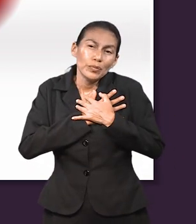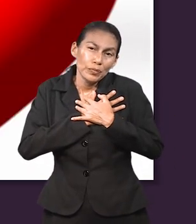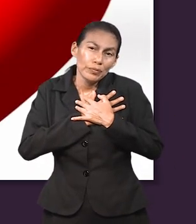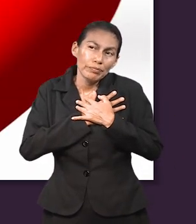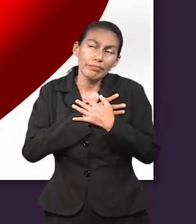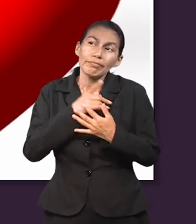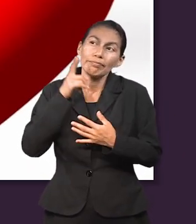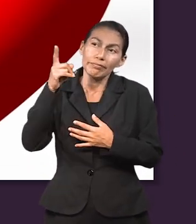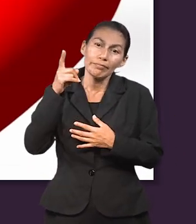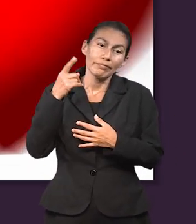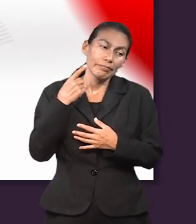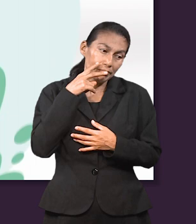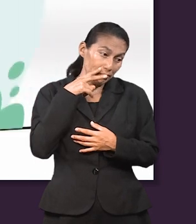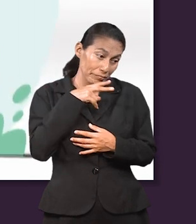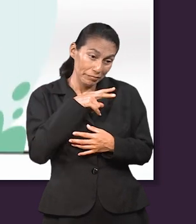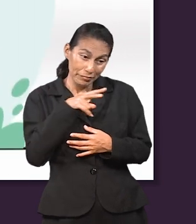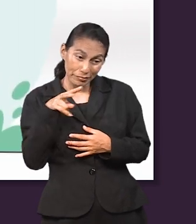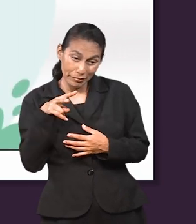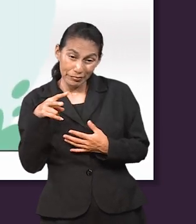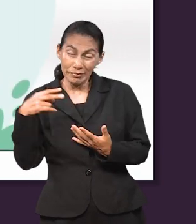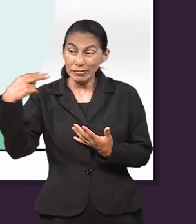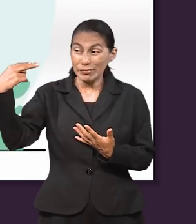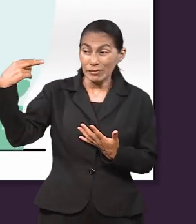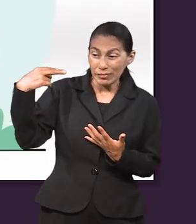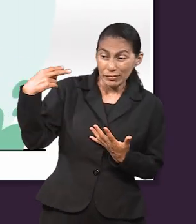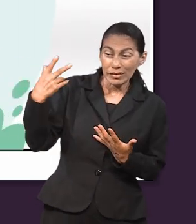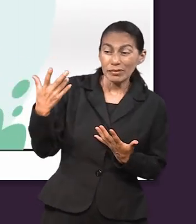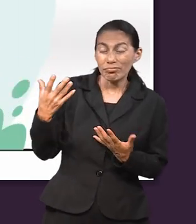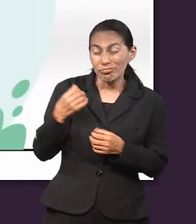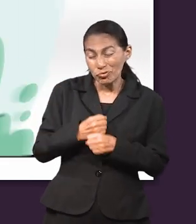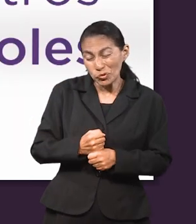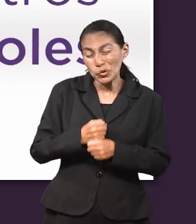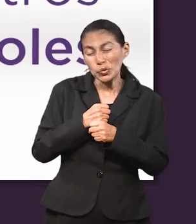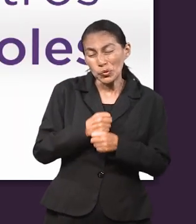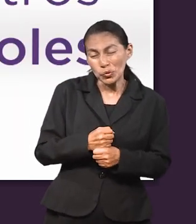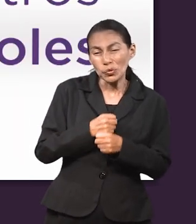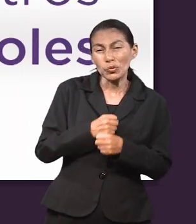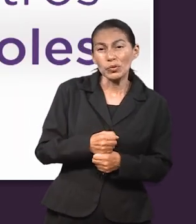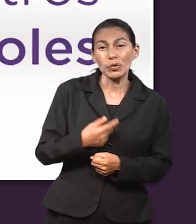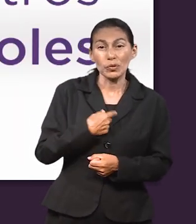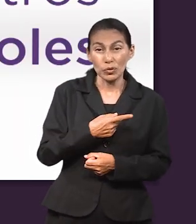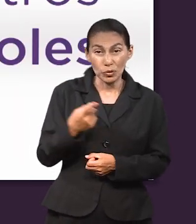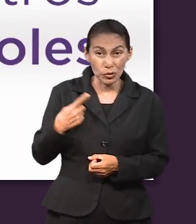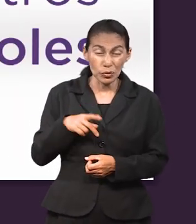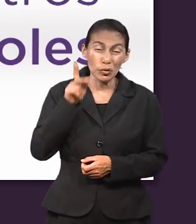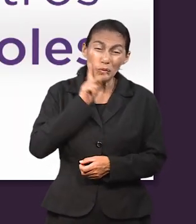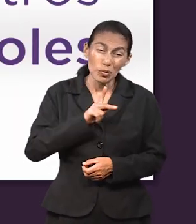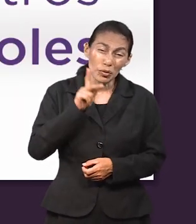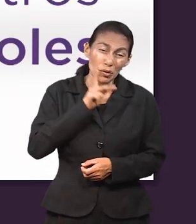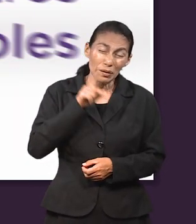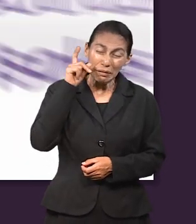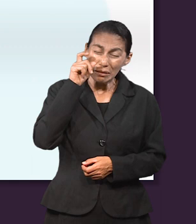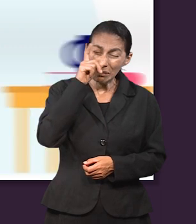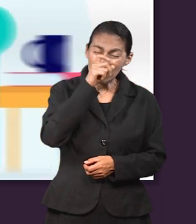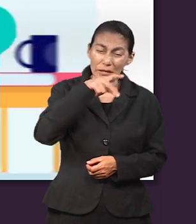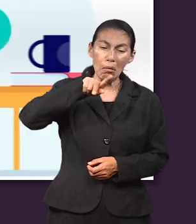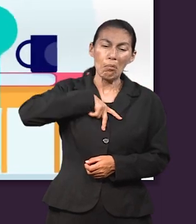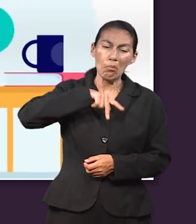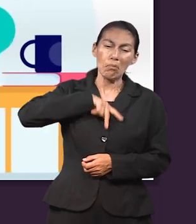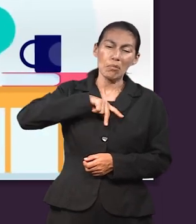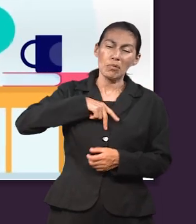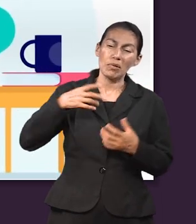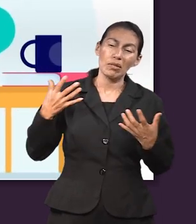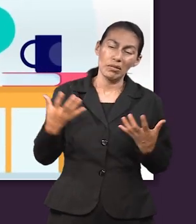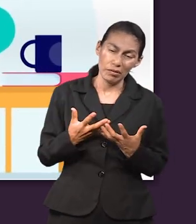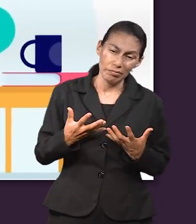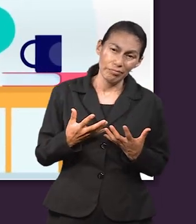es amor, Él realmente sufre con nosotros y comparte con nosotros los crisoles que nos hemos